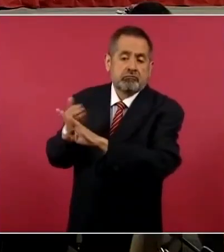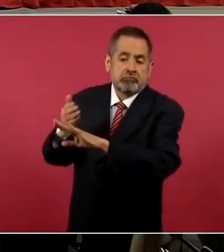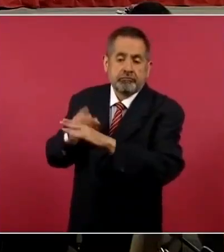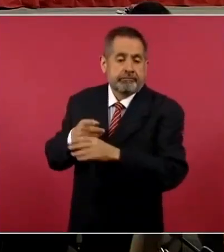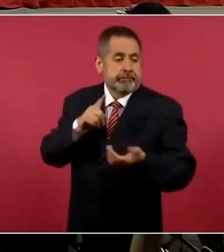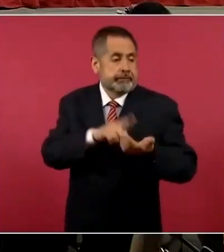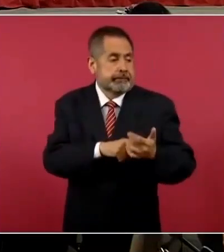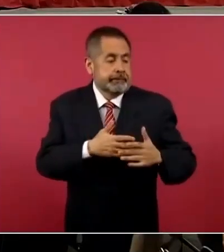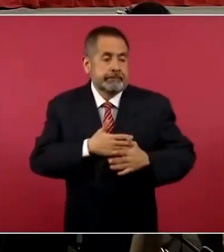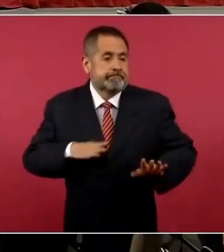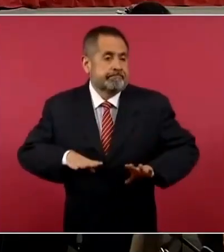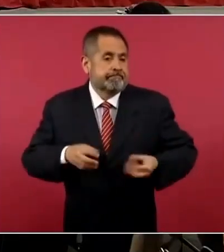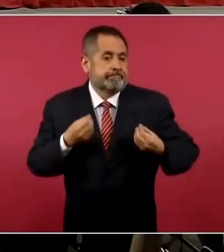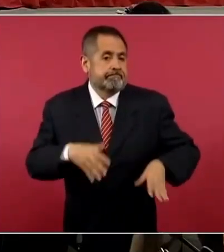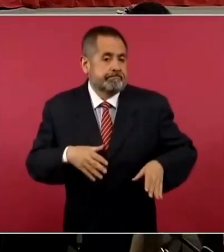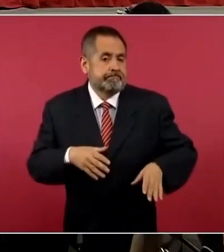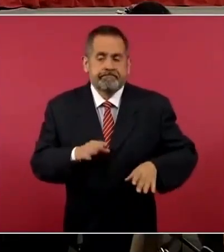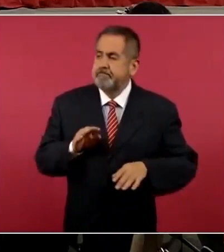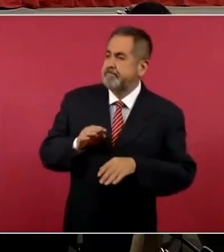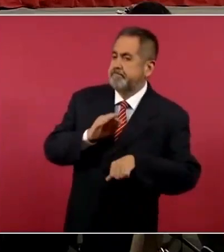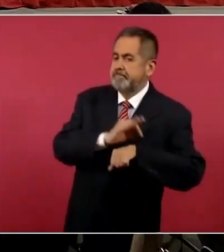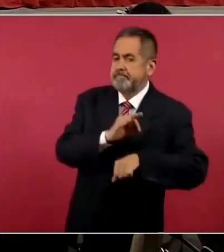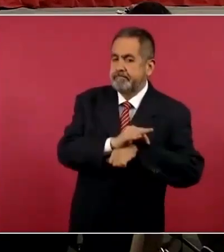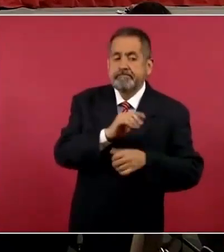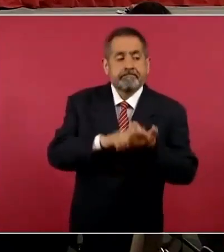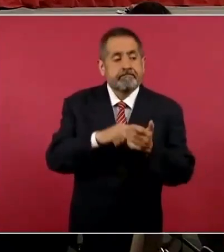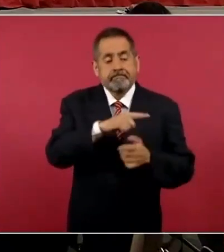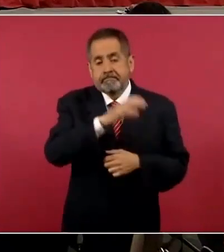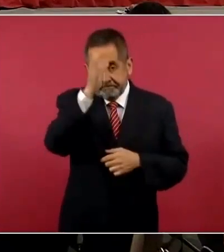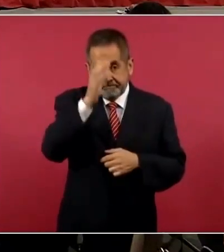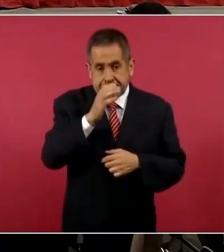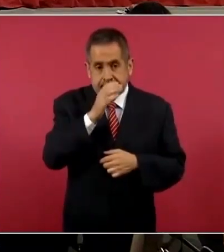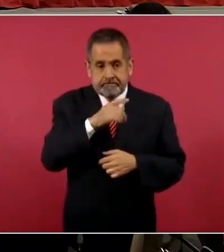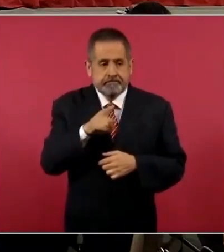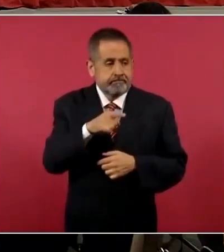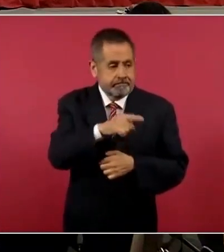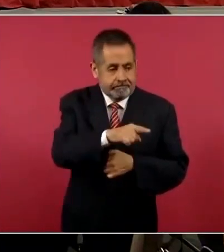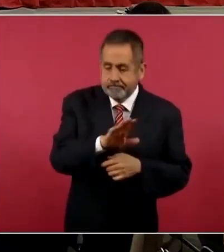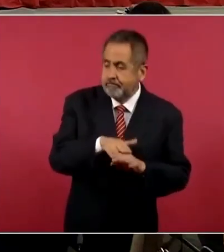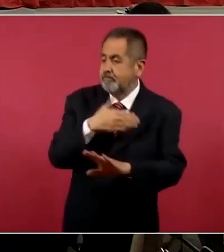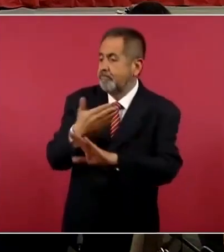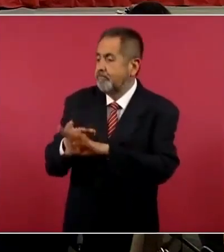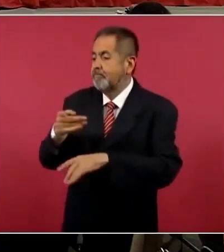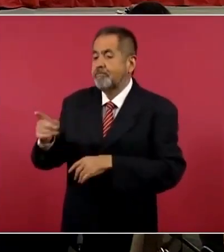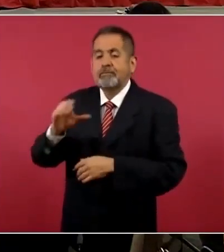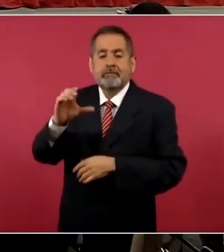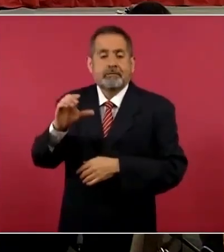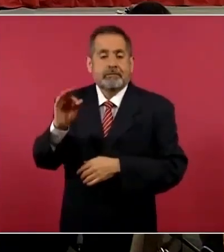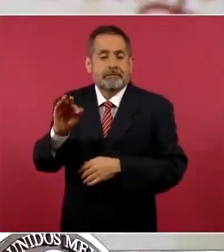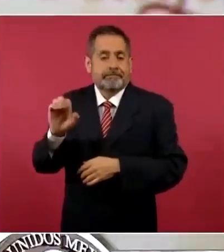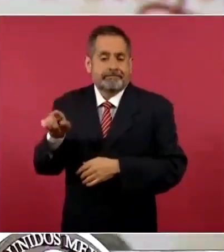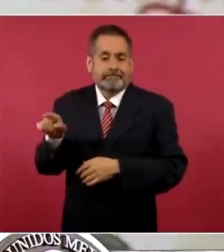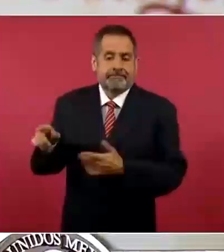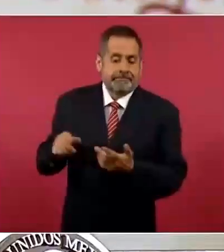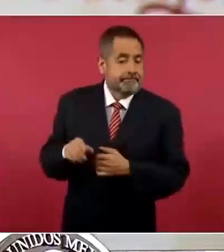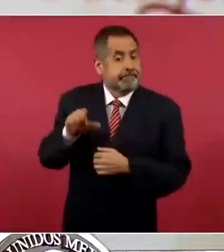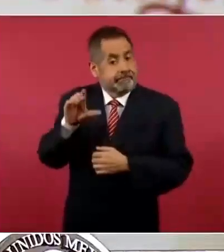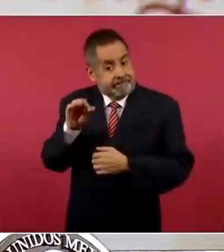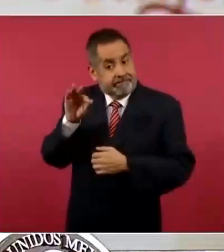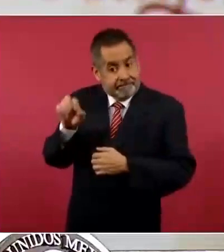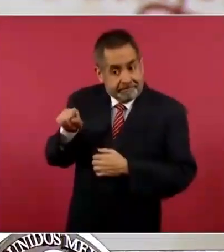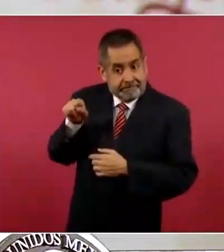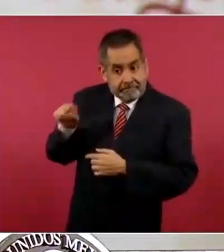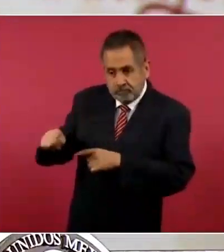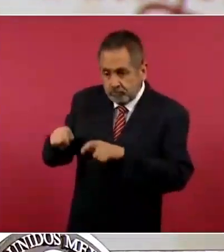intereses políticos y económicos en Coahuila contra la Comisión Federal de Electricidad, cuya labor es no